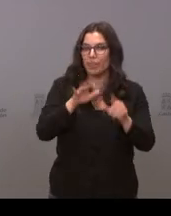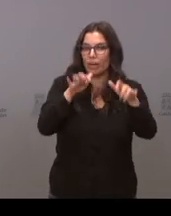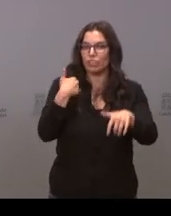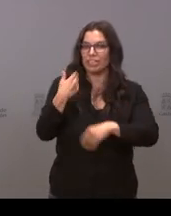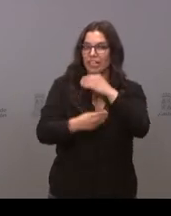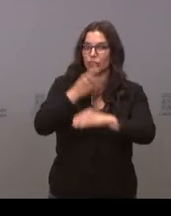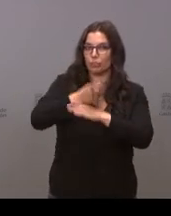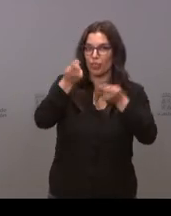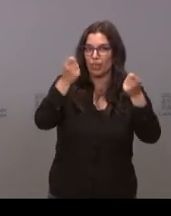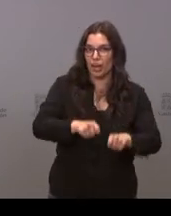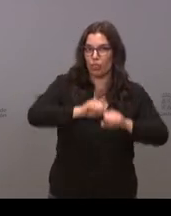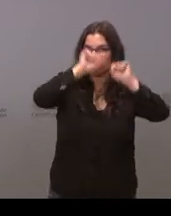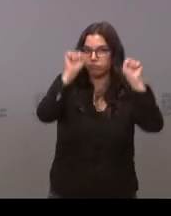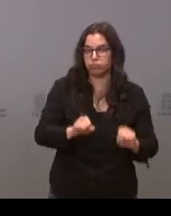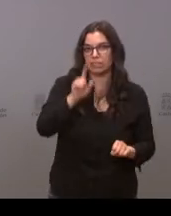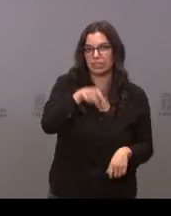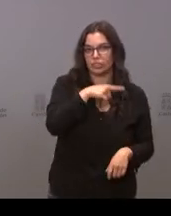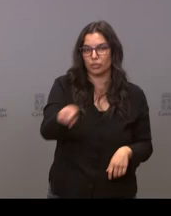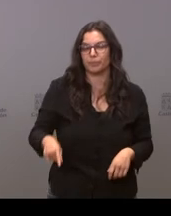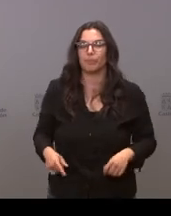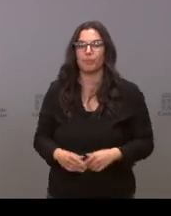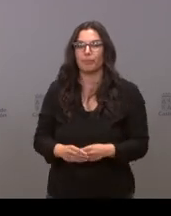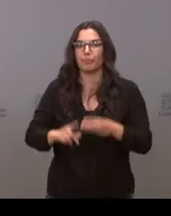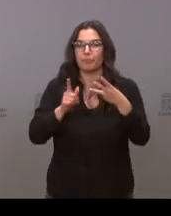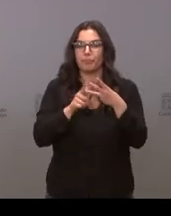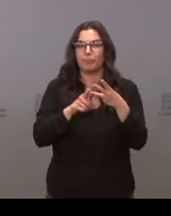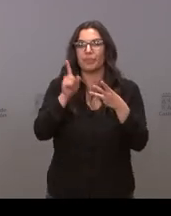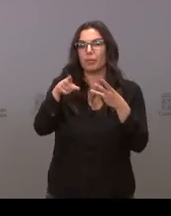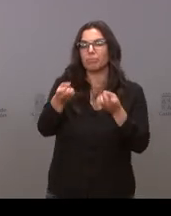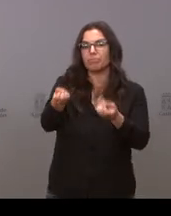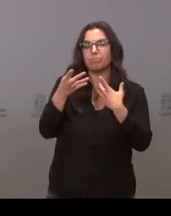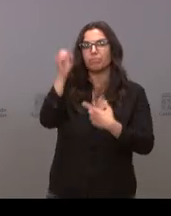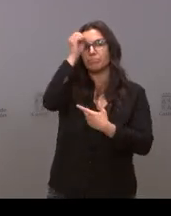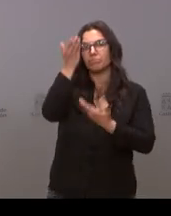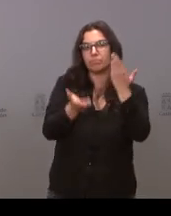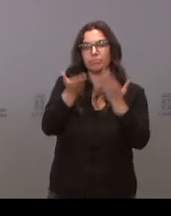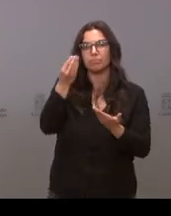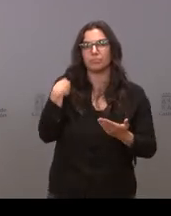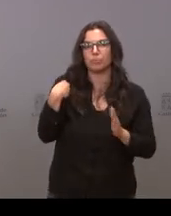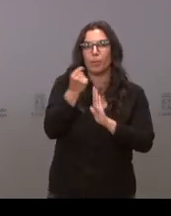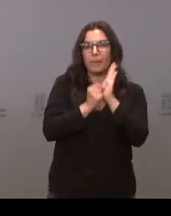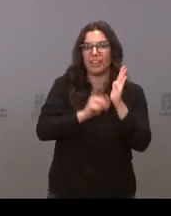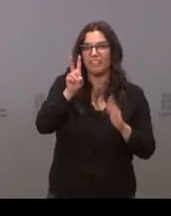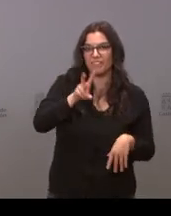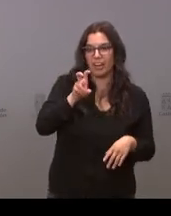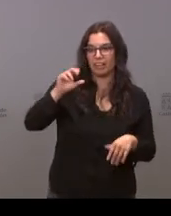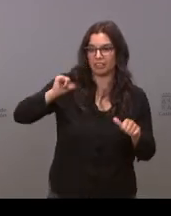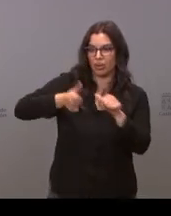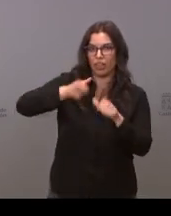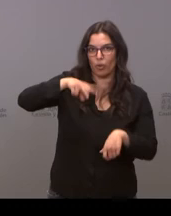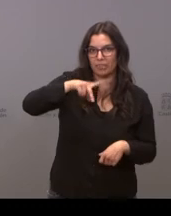ya en Castilla y León y en León y una valoración de la efectividad de la medida en estos dos meses